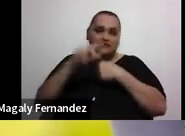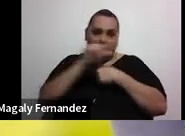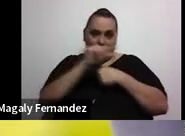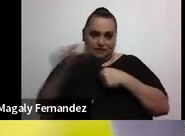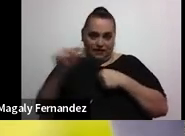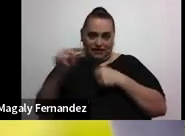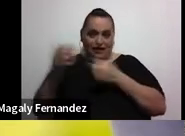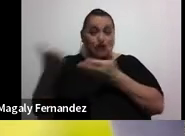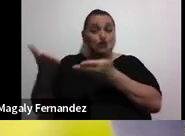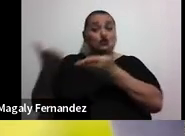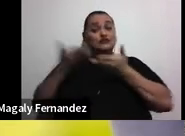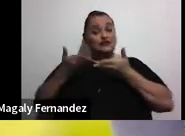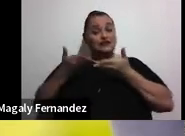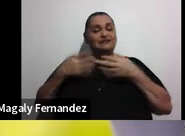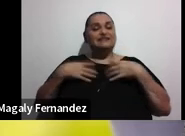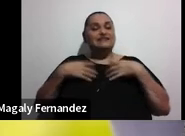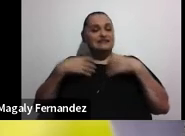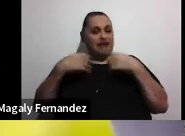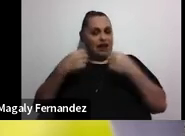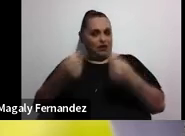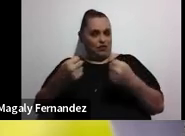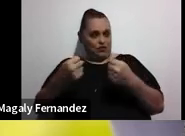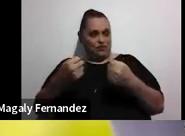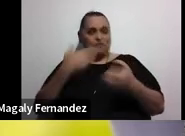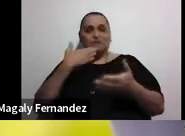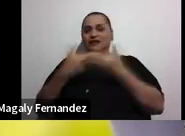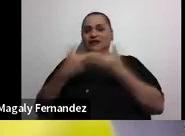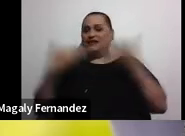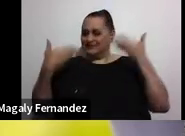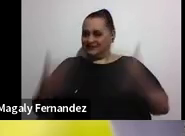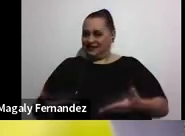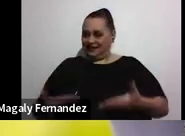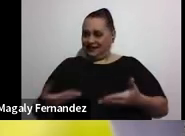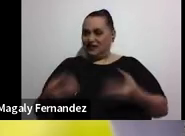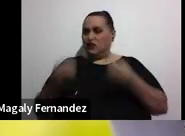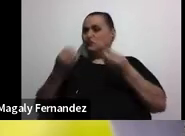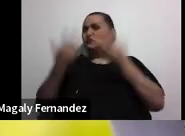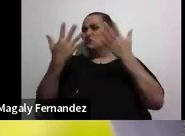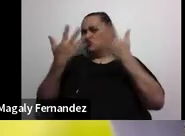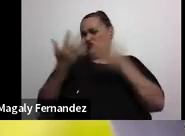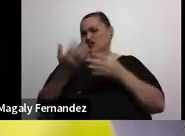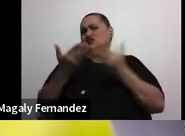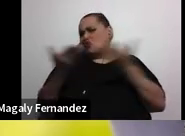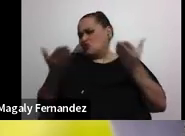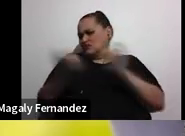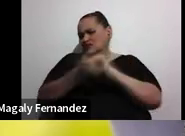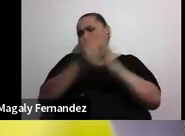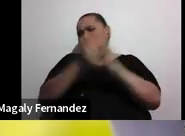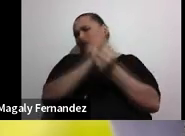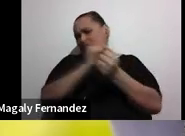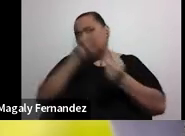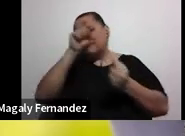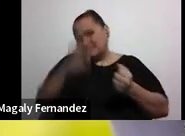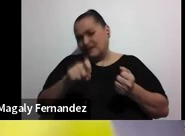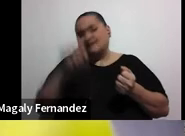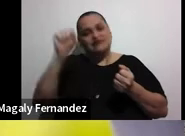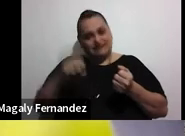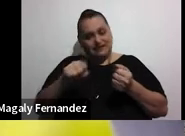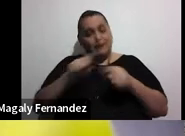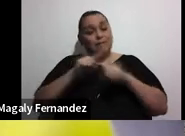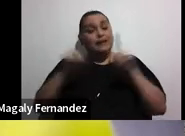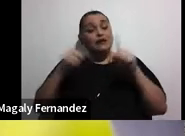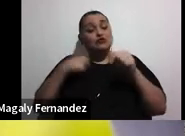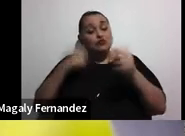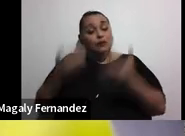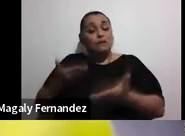dan en este caso salud y bienestar. Muchas cosas habrá que cambiar. No les miento. Pero lo que les propongo aquí es hacer una